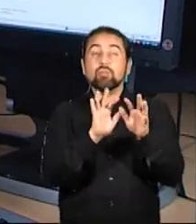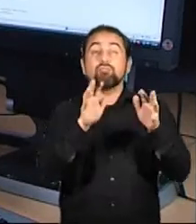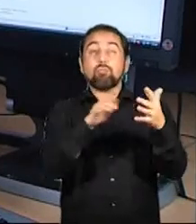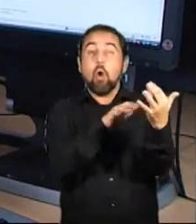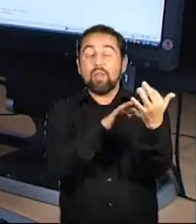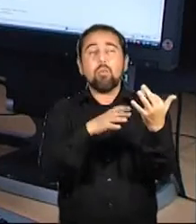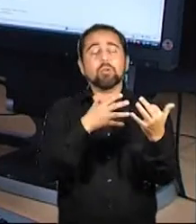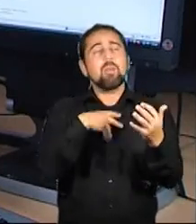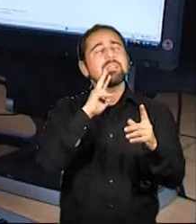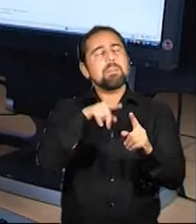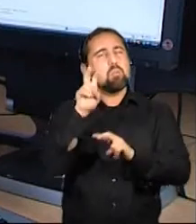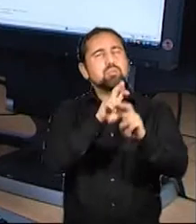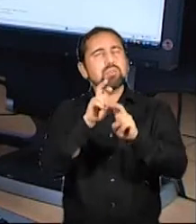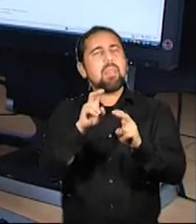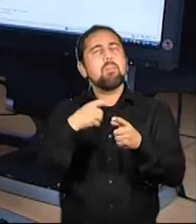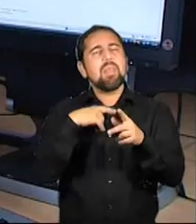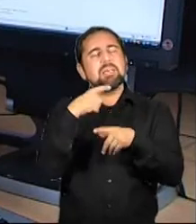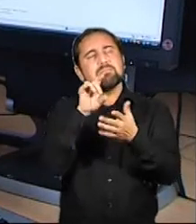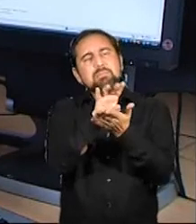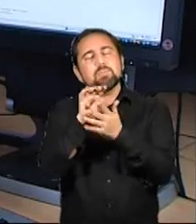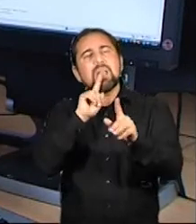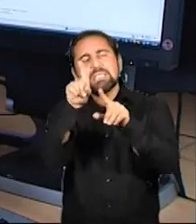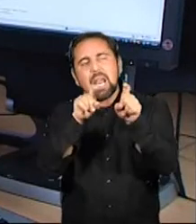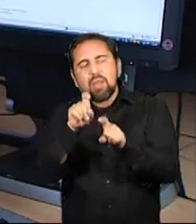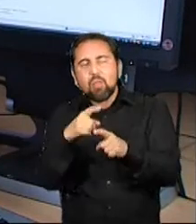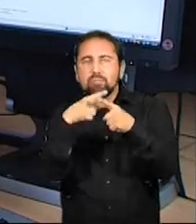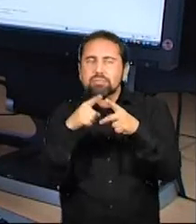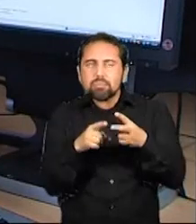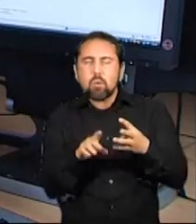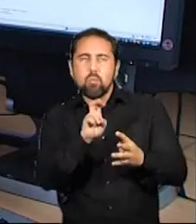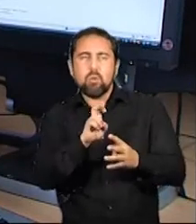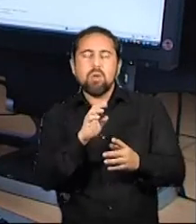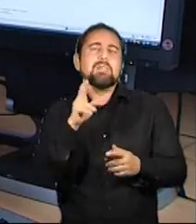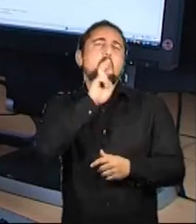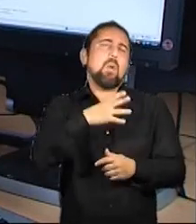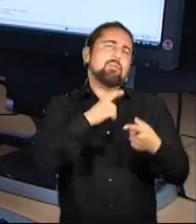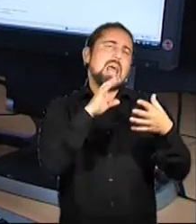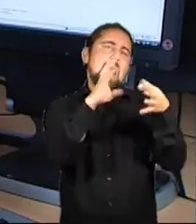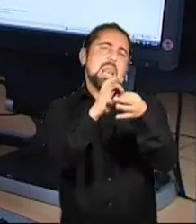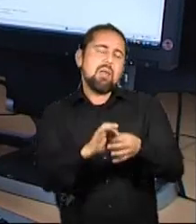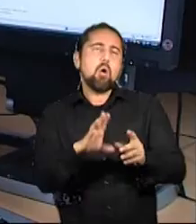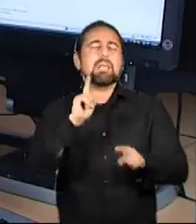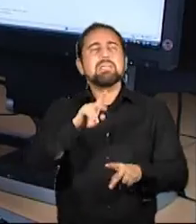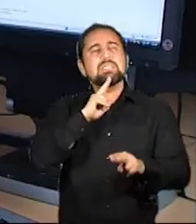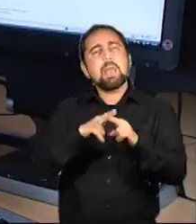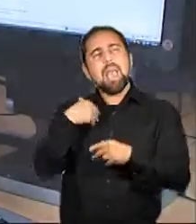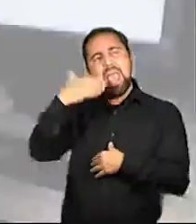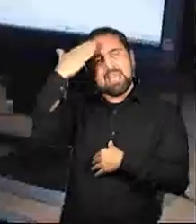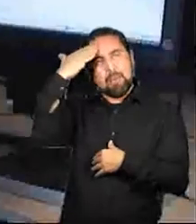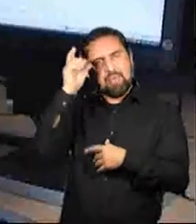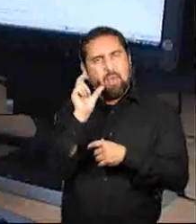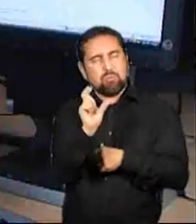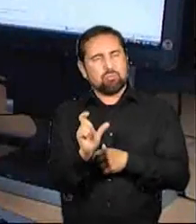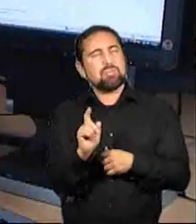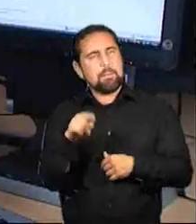pueden realizar las búsquedas o ver los resultados a través de dos métodos. Tanto listando los enlaces o a través de encabezados.